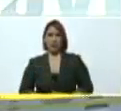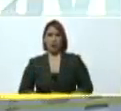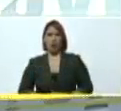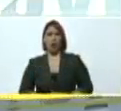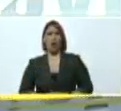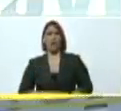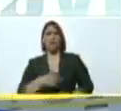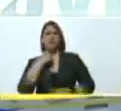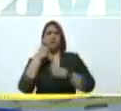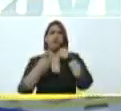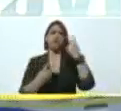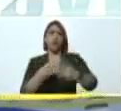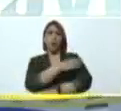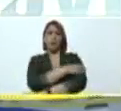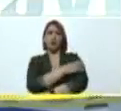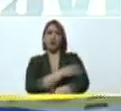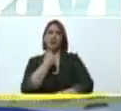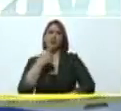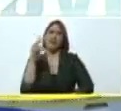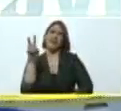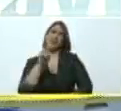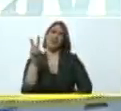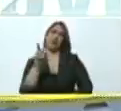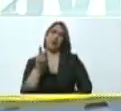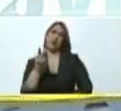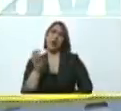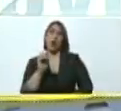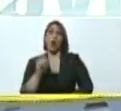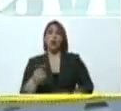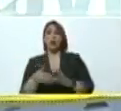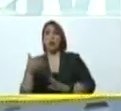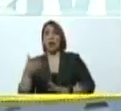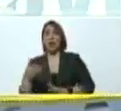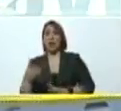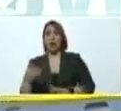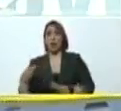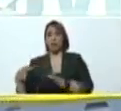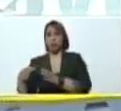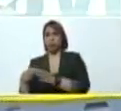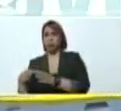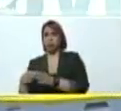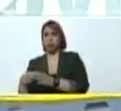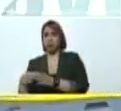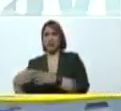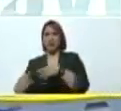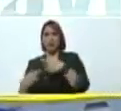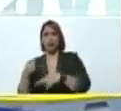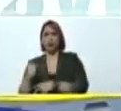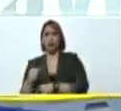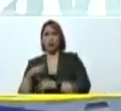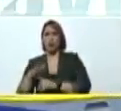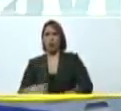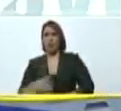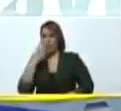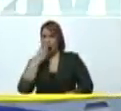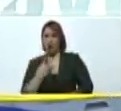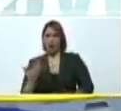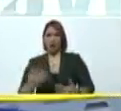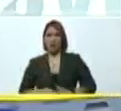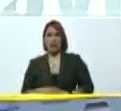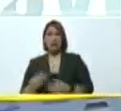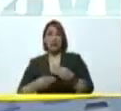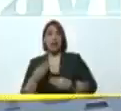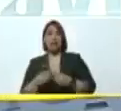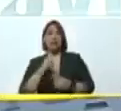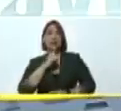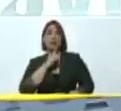a decir Venezuela, Venezuela, o salga el coro de la izquierda cobarde, porque hay una izquierda cobarde que se hace llamar